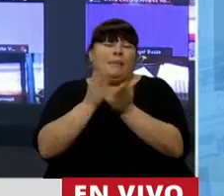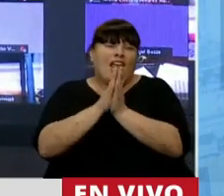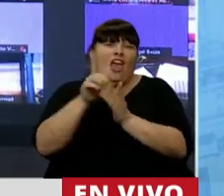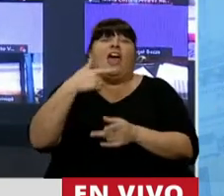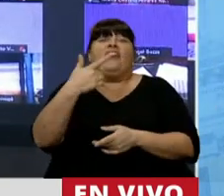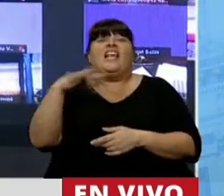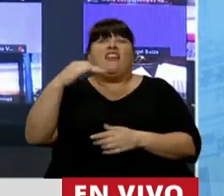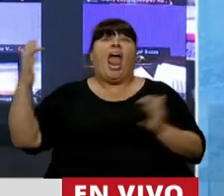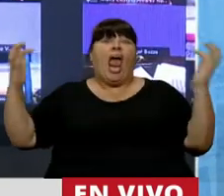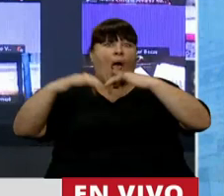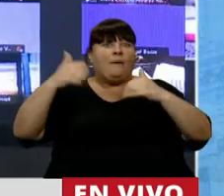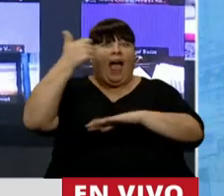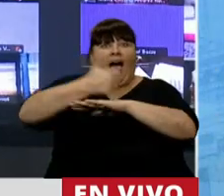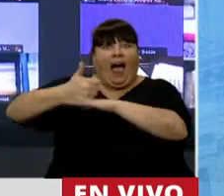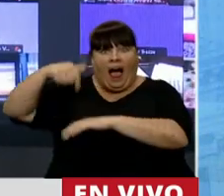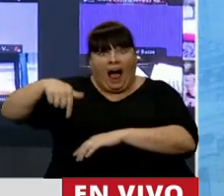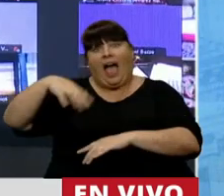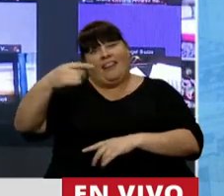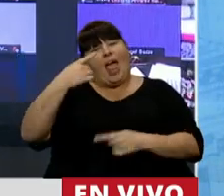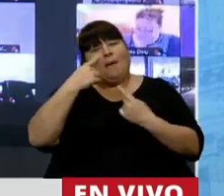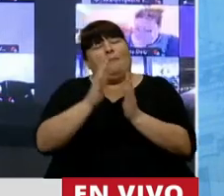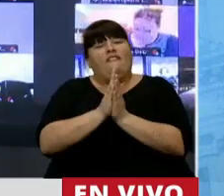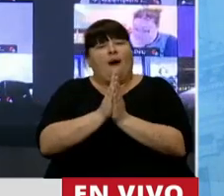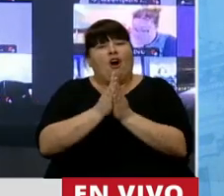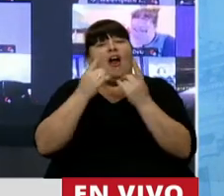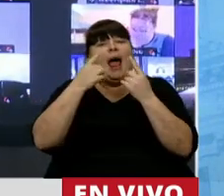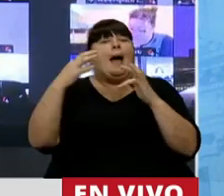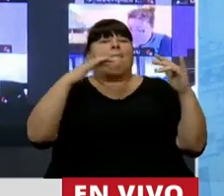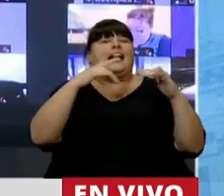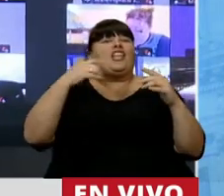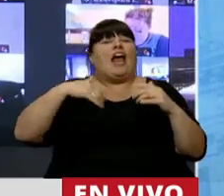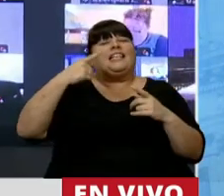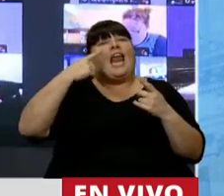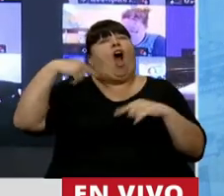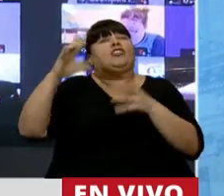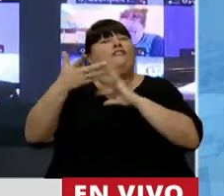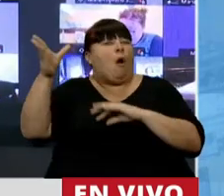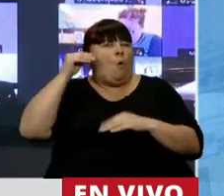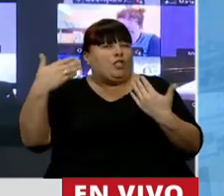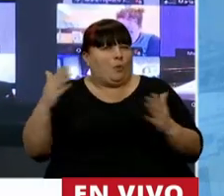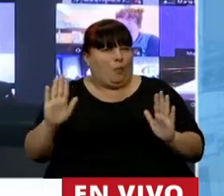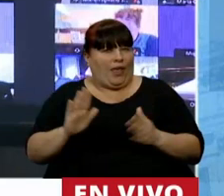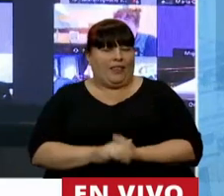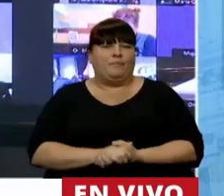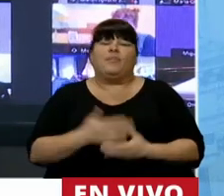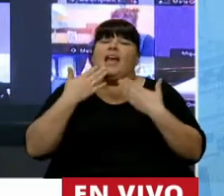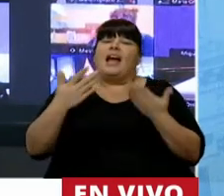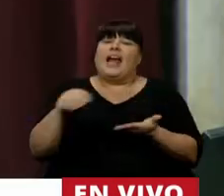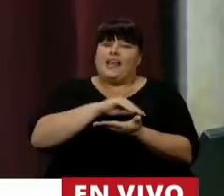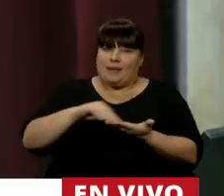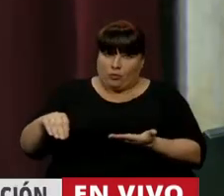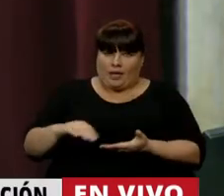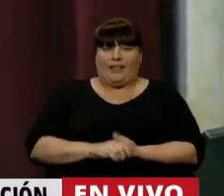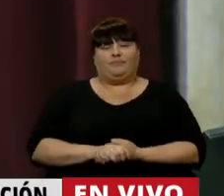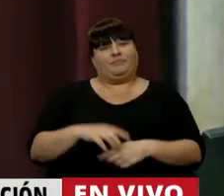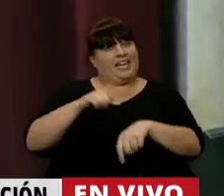que ya que piden tanta presencialidad, traten de escuchar por lo menos el partido de alguna u otra manera. Gracias, presidente. Gracias, diputada.